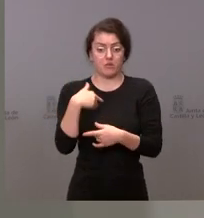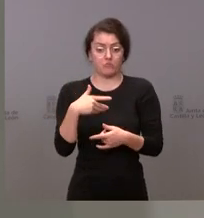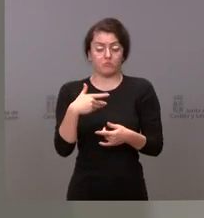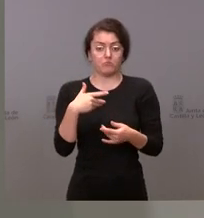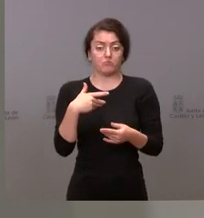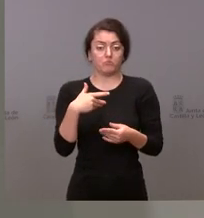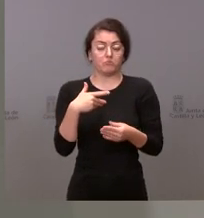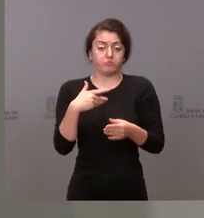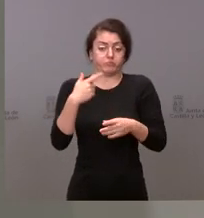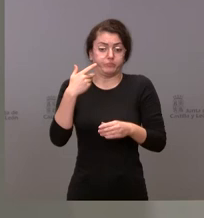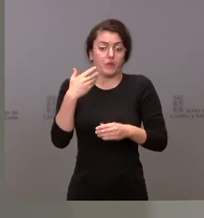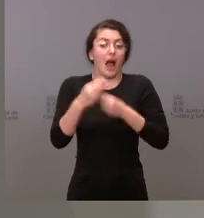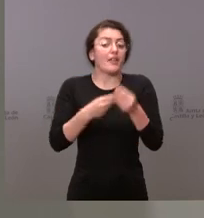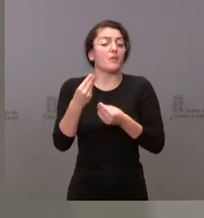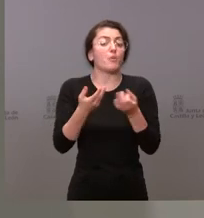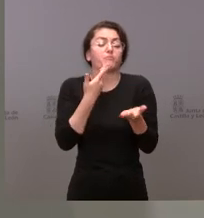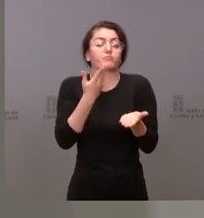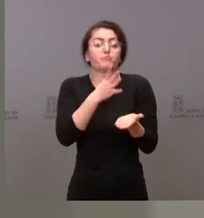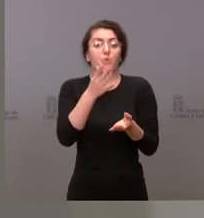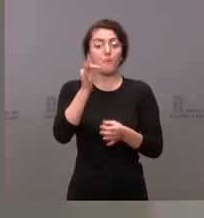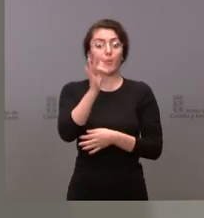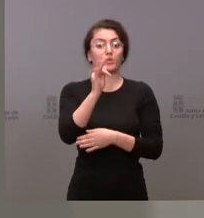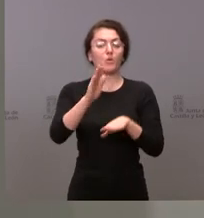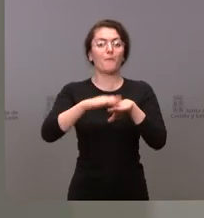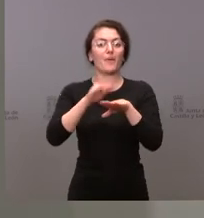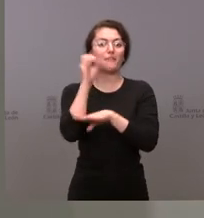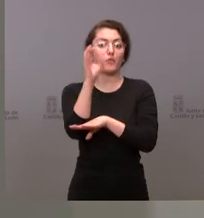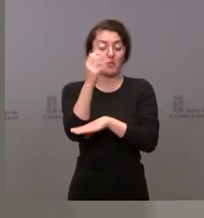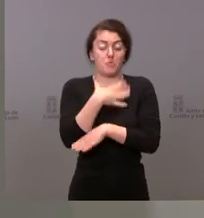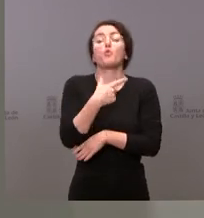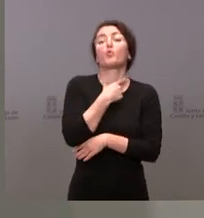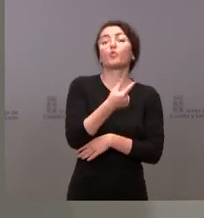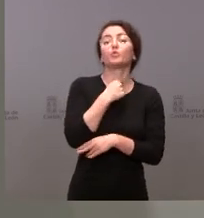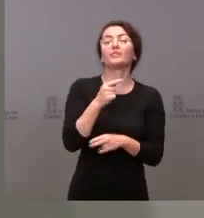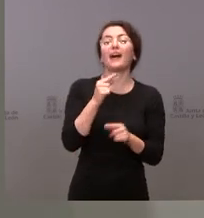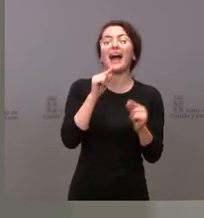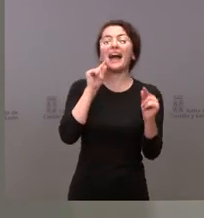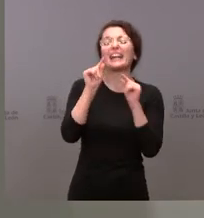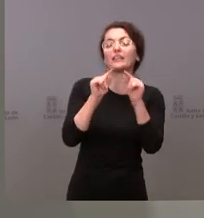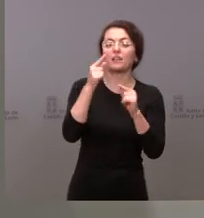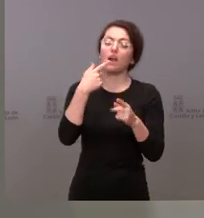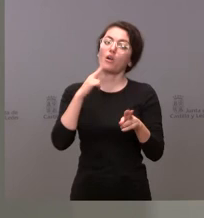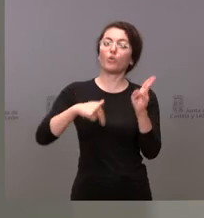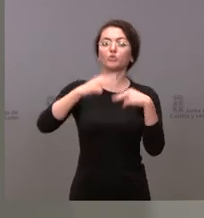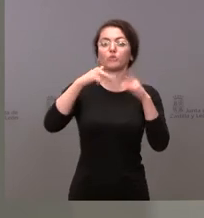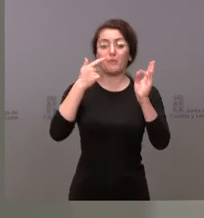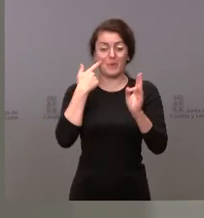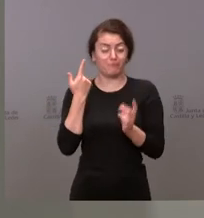la información porque me ha gustado la crítica constructiva pero yo le insisto que creo que